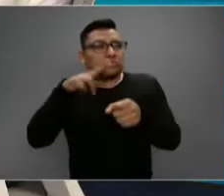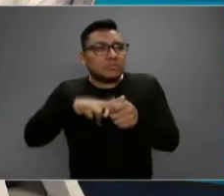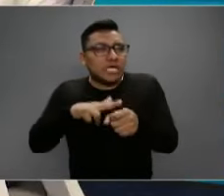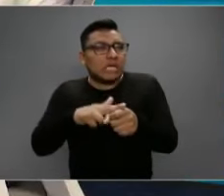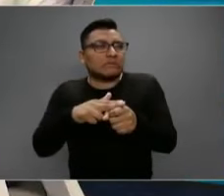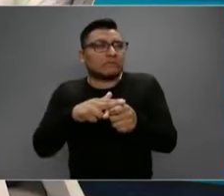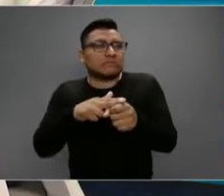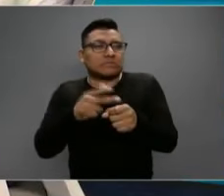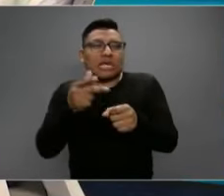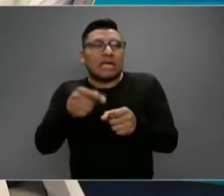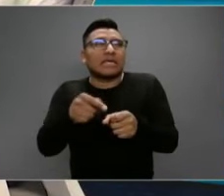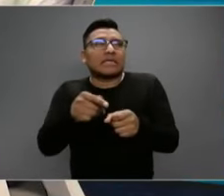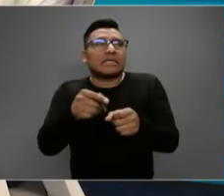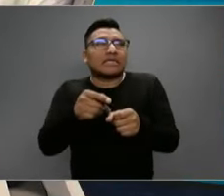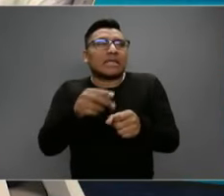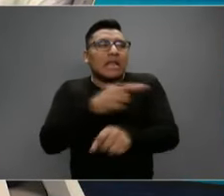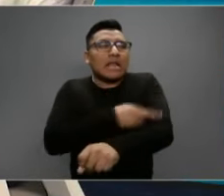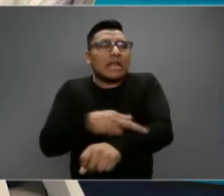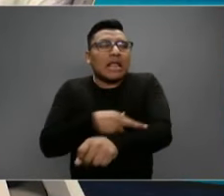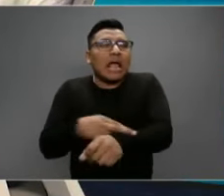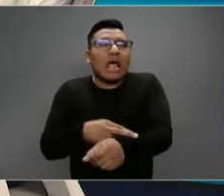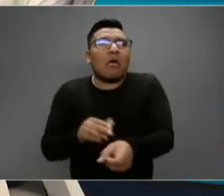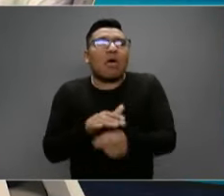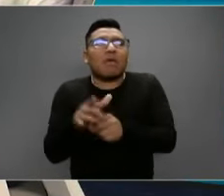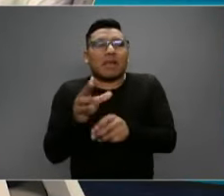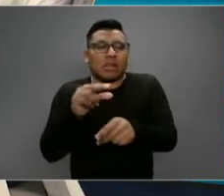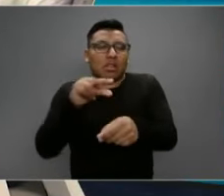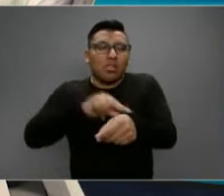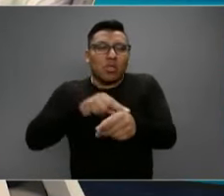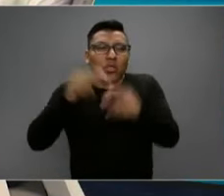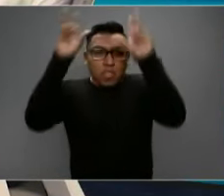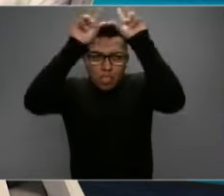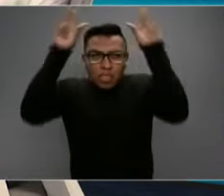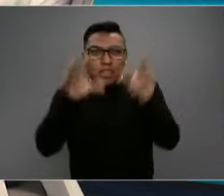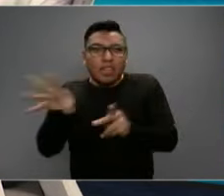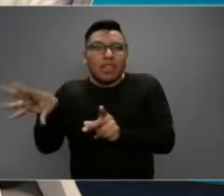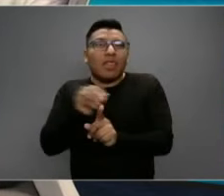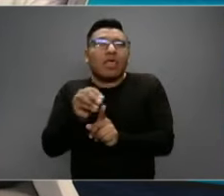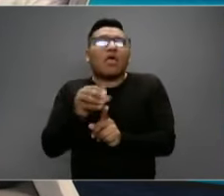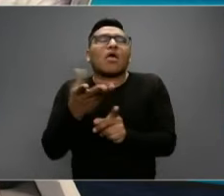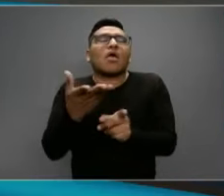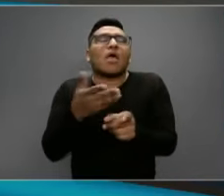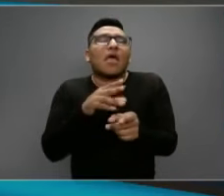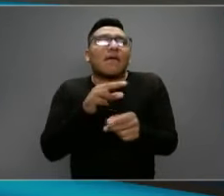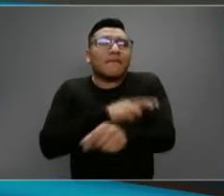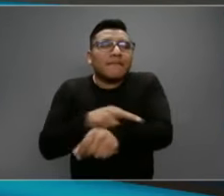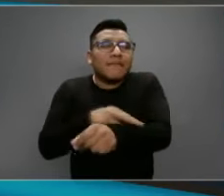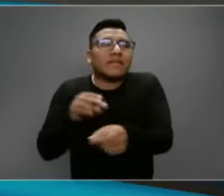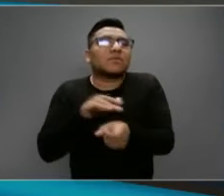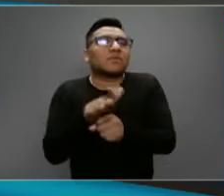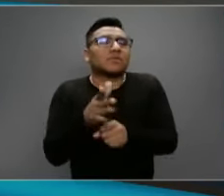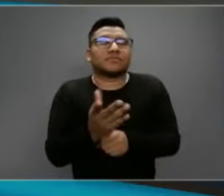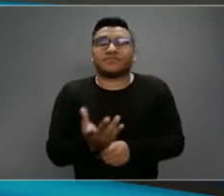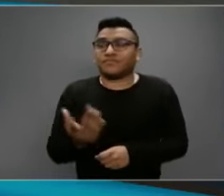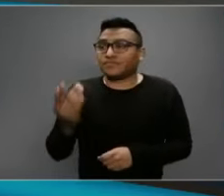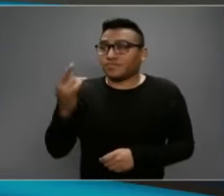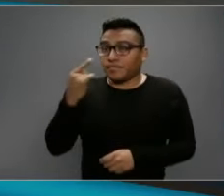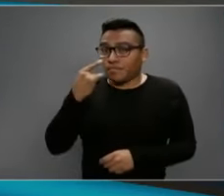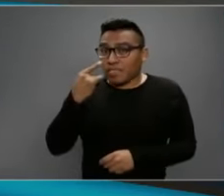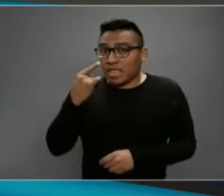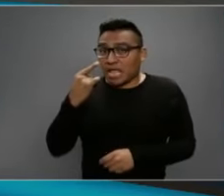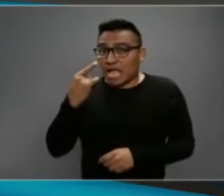las enfermeras no se contagien del virus? Se está adquiriendo el personal, el